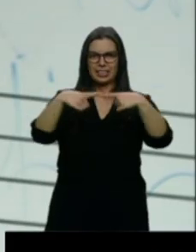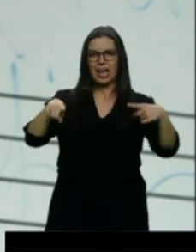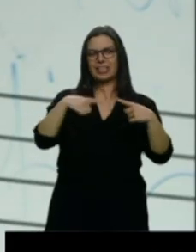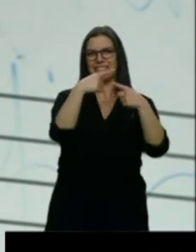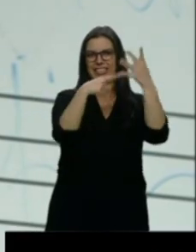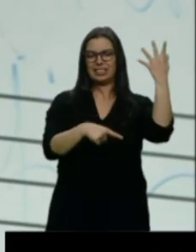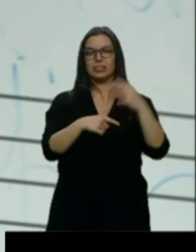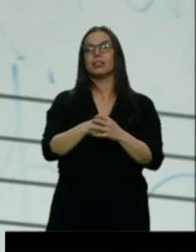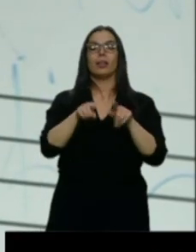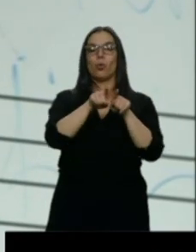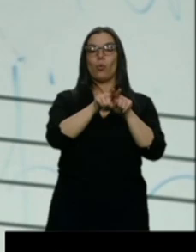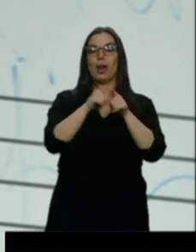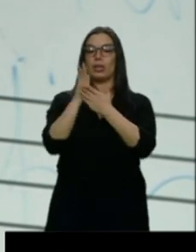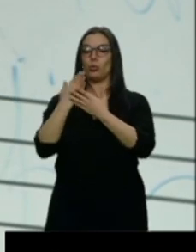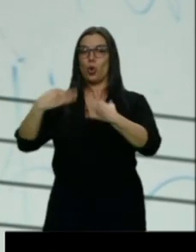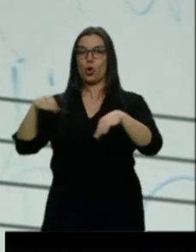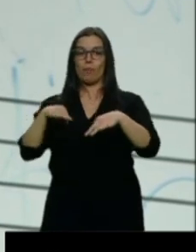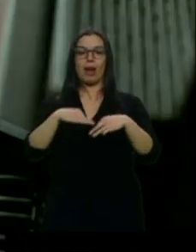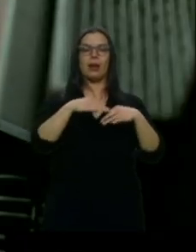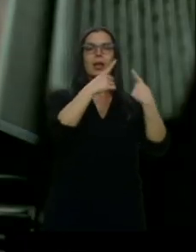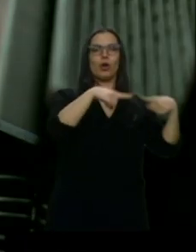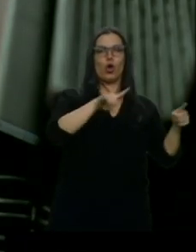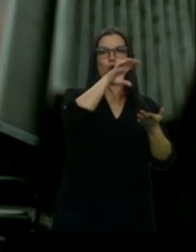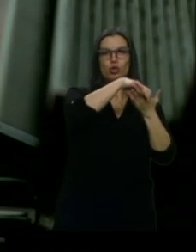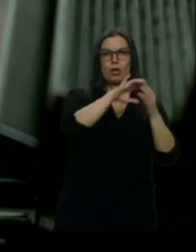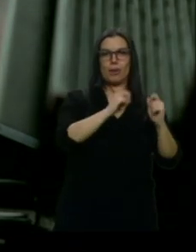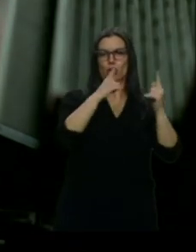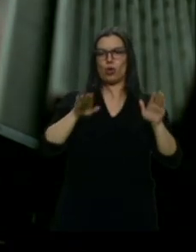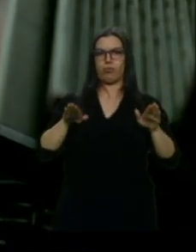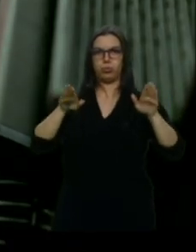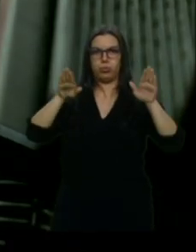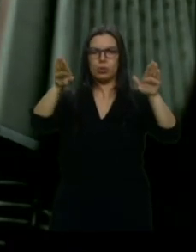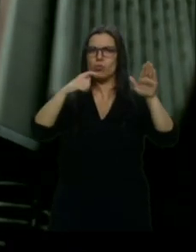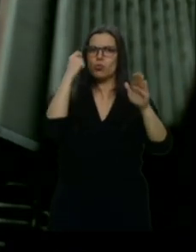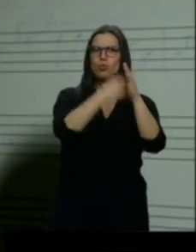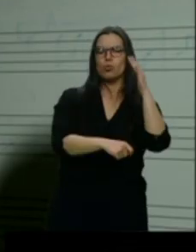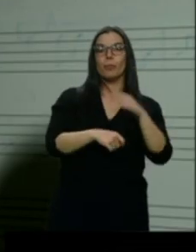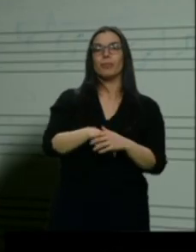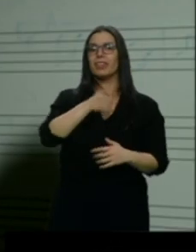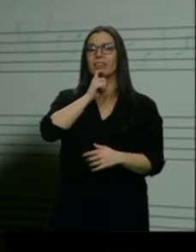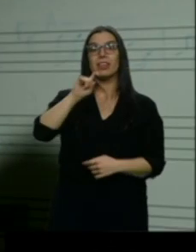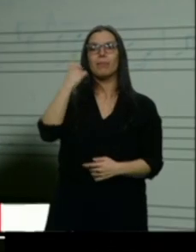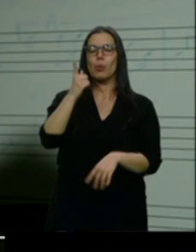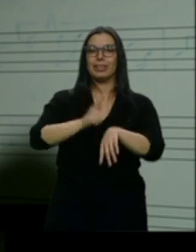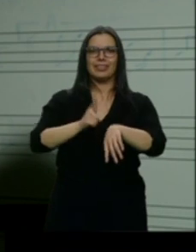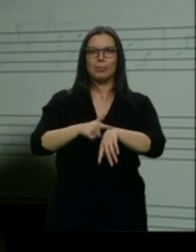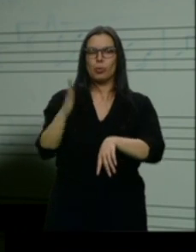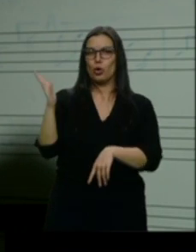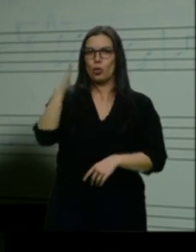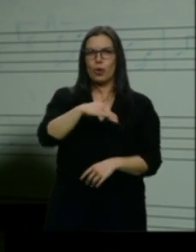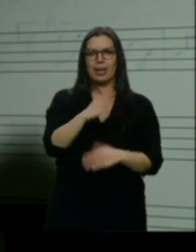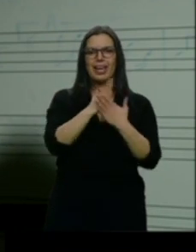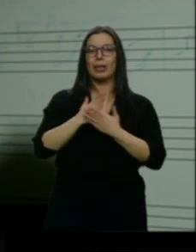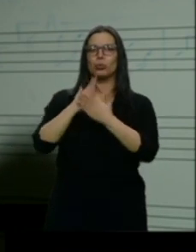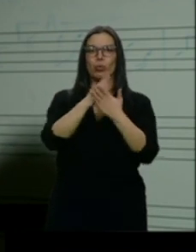tiempo que los estudios convencionales. El camino es durísimo. Lo más difícil yo creo que es sacar tiempo de donde no lo tienes para estudiar, que al final es de las